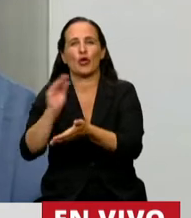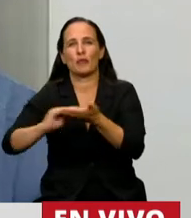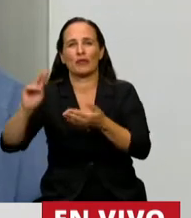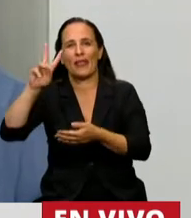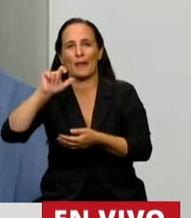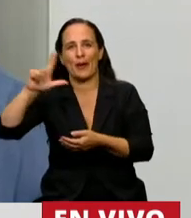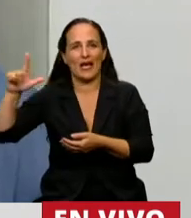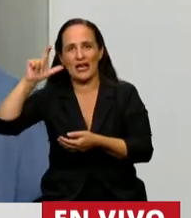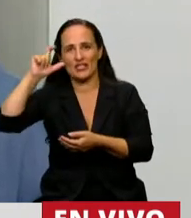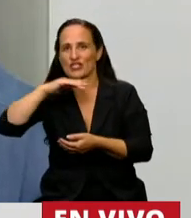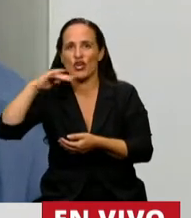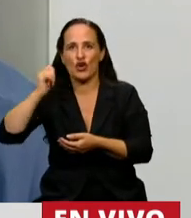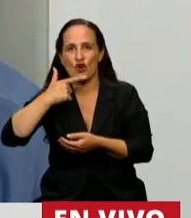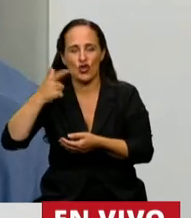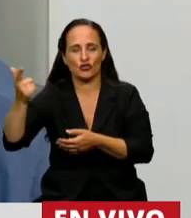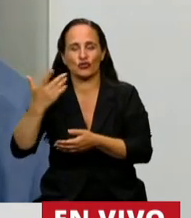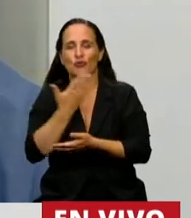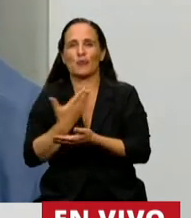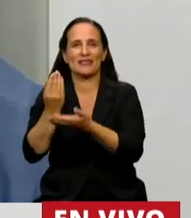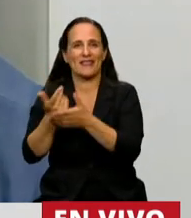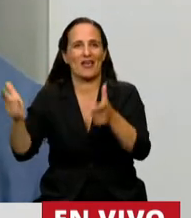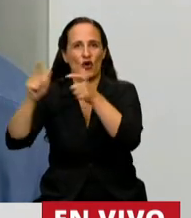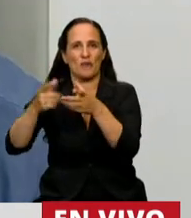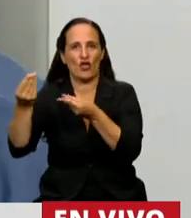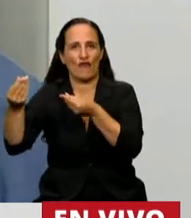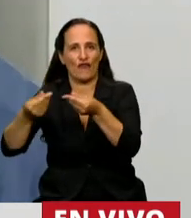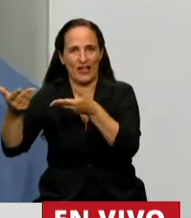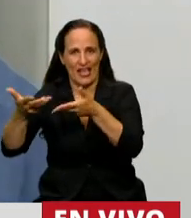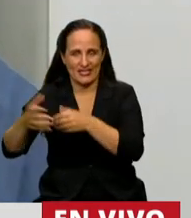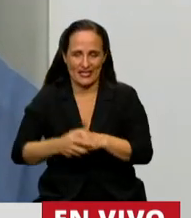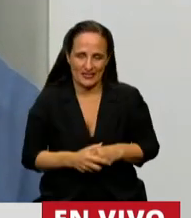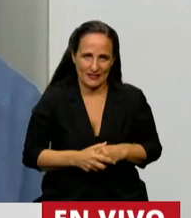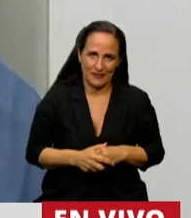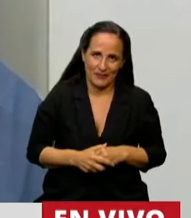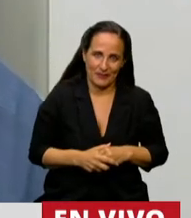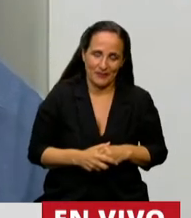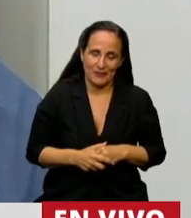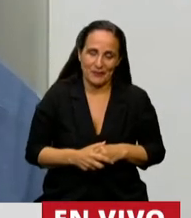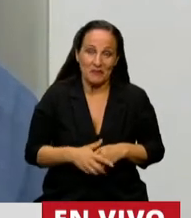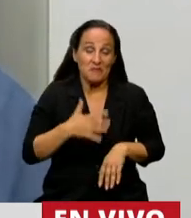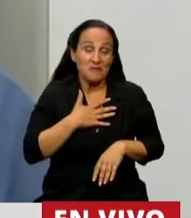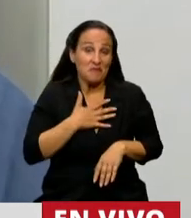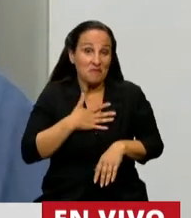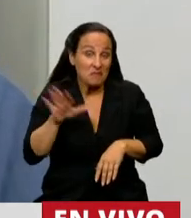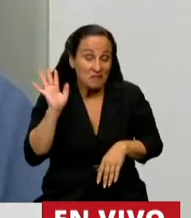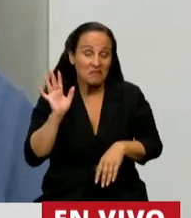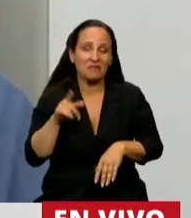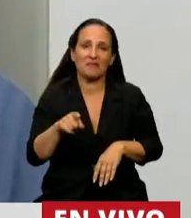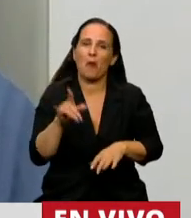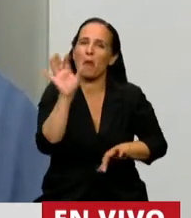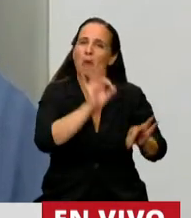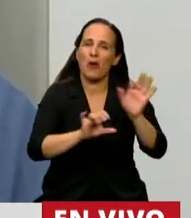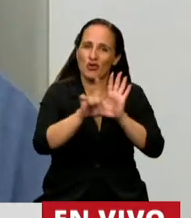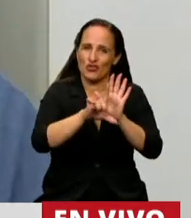presidenta de la Comisión de Finanzas. Creo que este proyecto